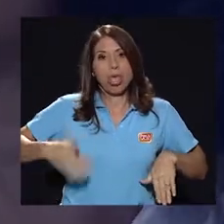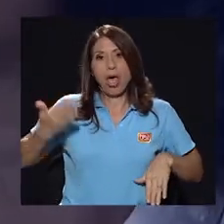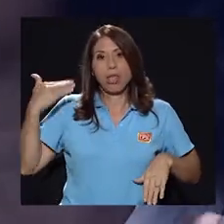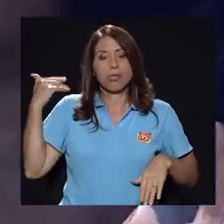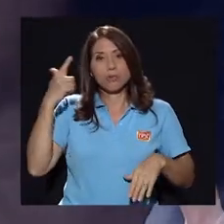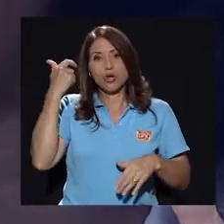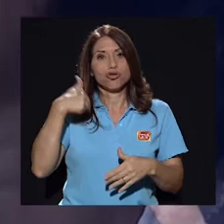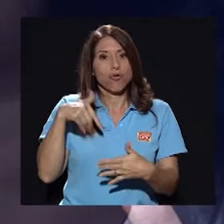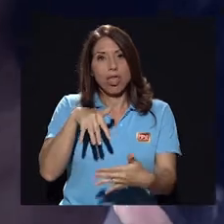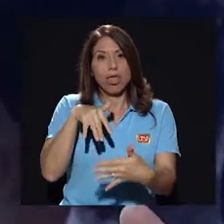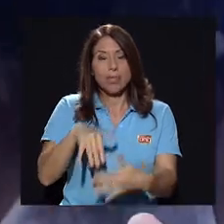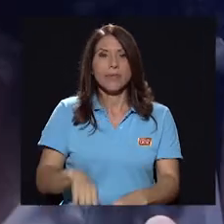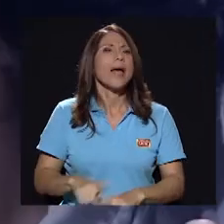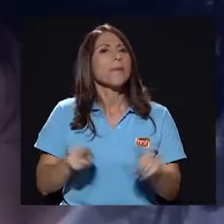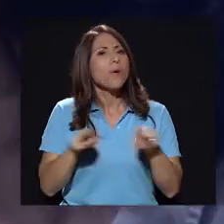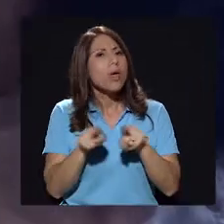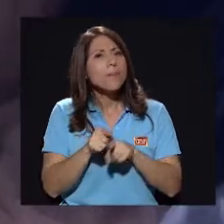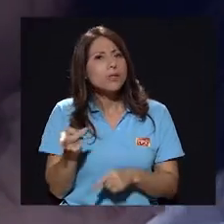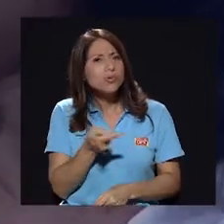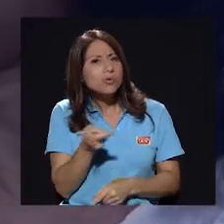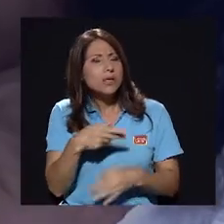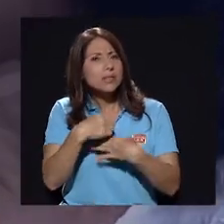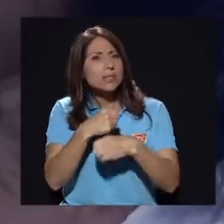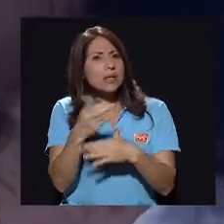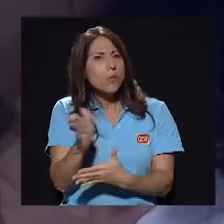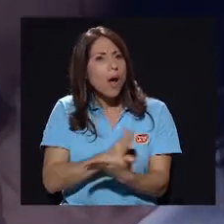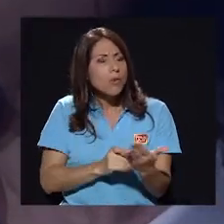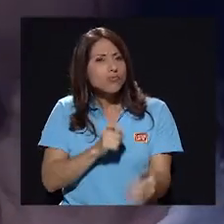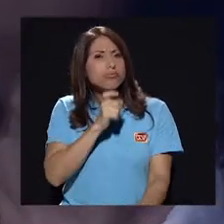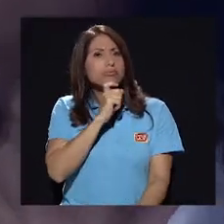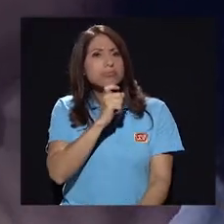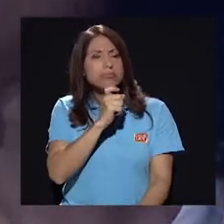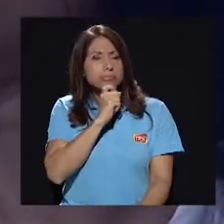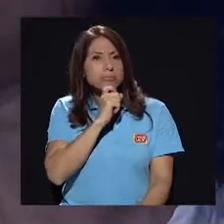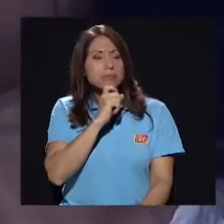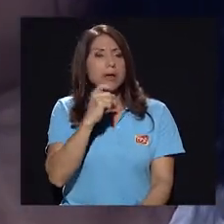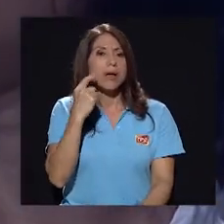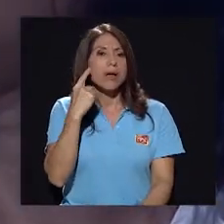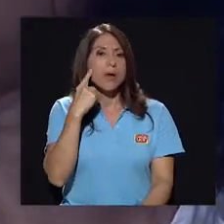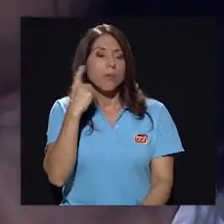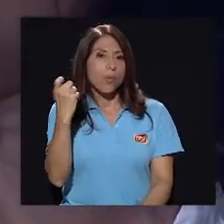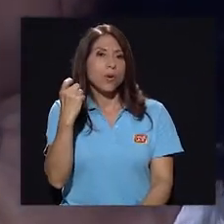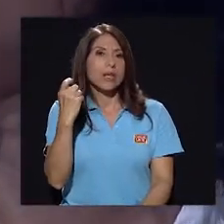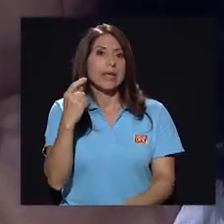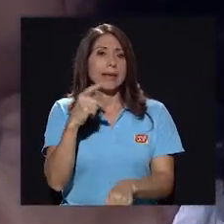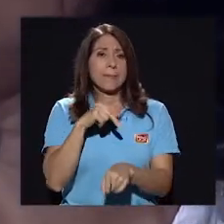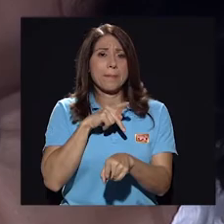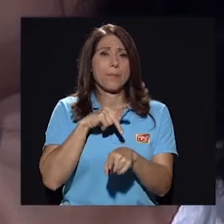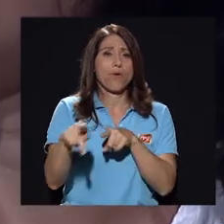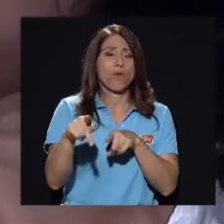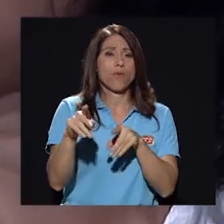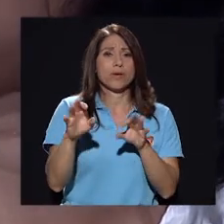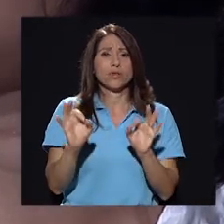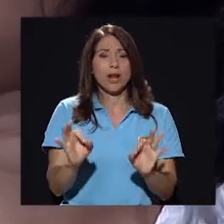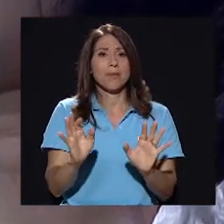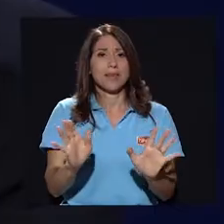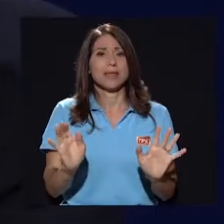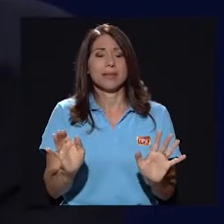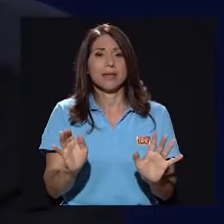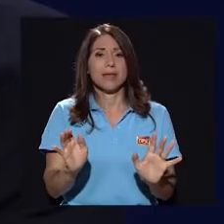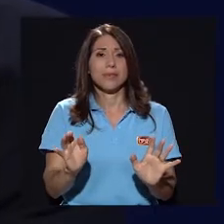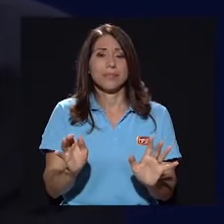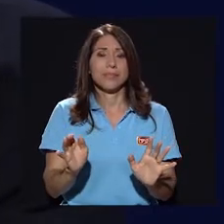no estaba yo en una escuela. Pero además ustedes están haciendo algo que realmente es muy difícil porque profesionalmente,